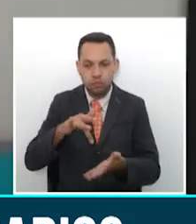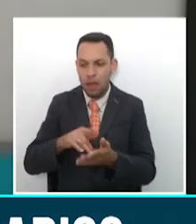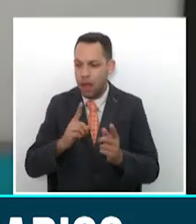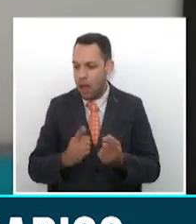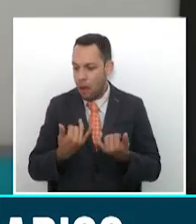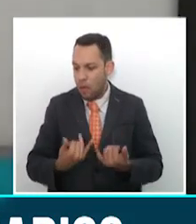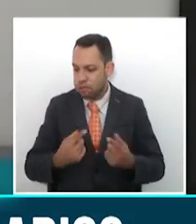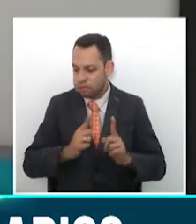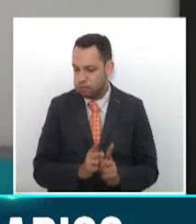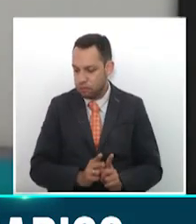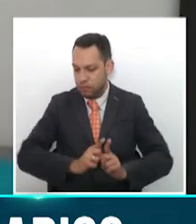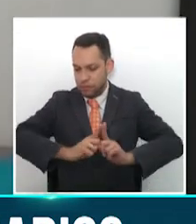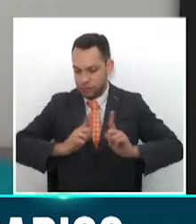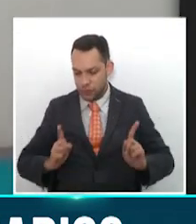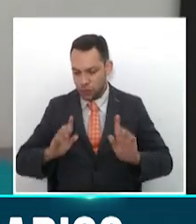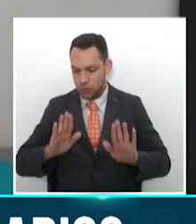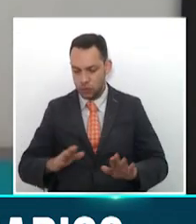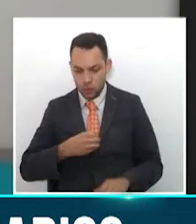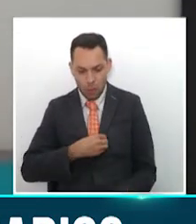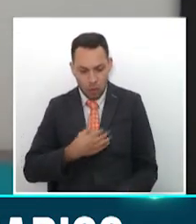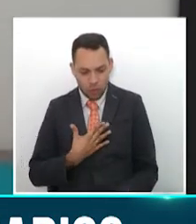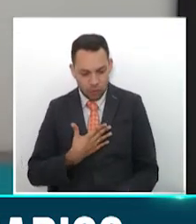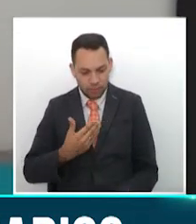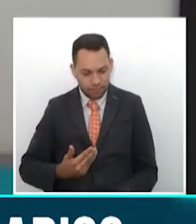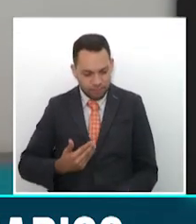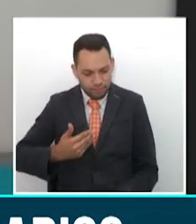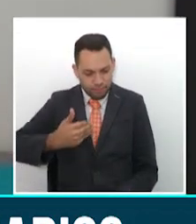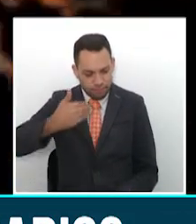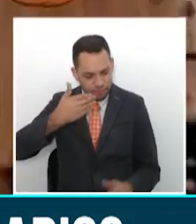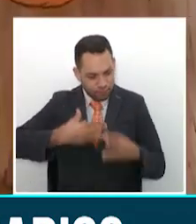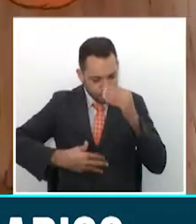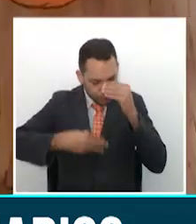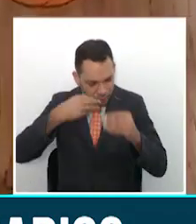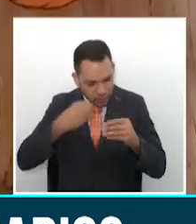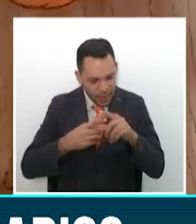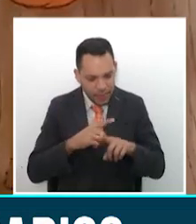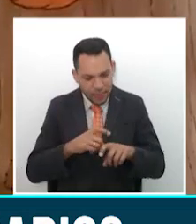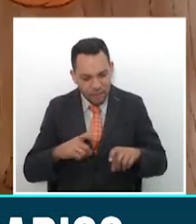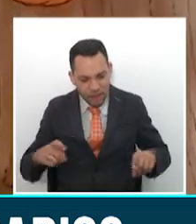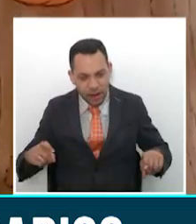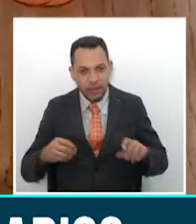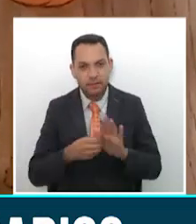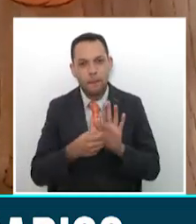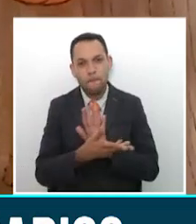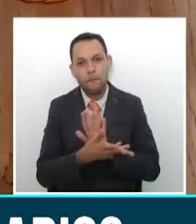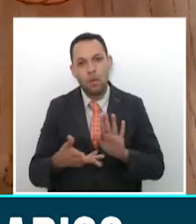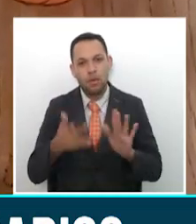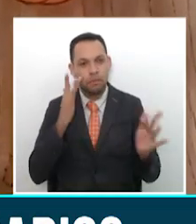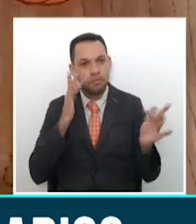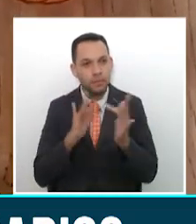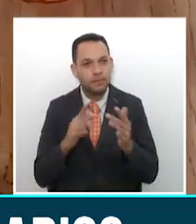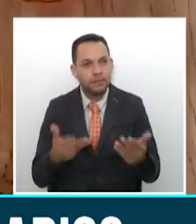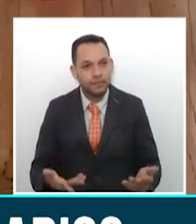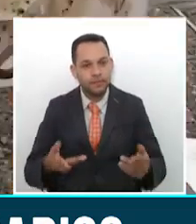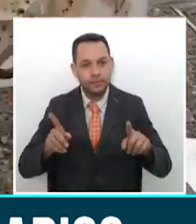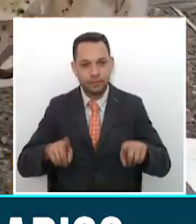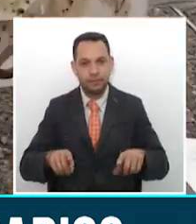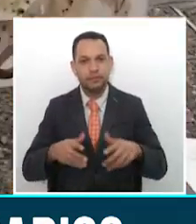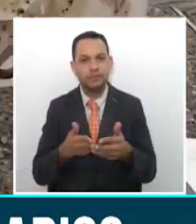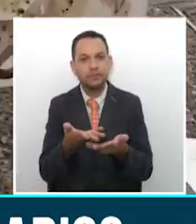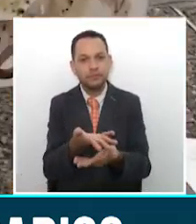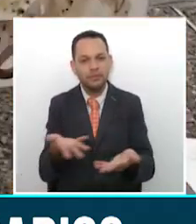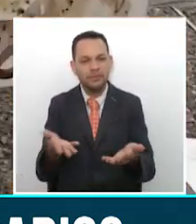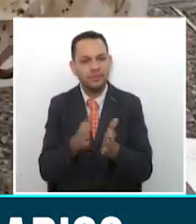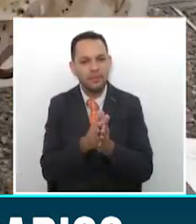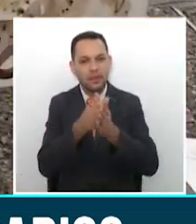se convierta en una oportunidad de crecimiento para los diferentes públicos. La oferta literaria está dirigida